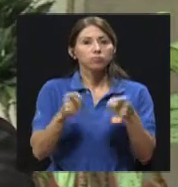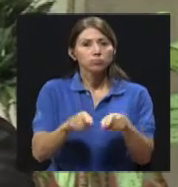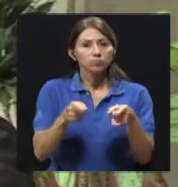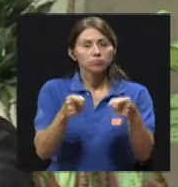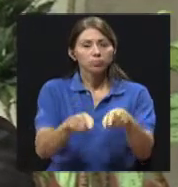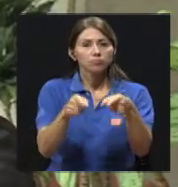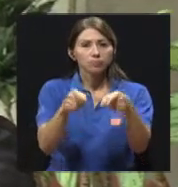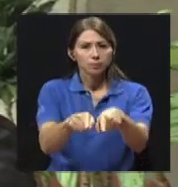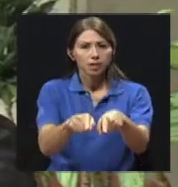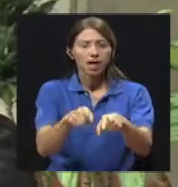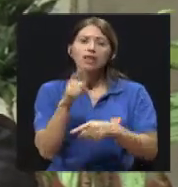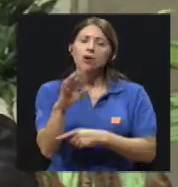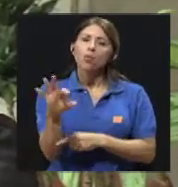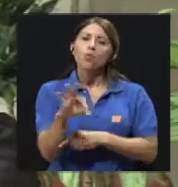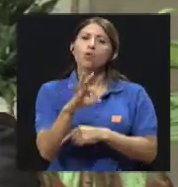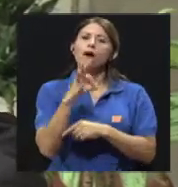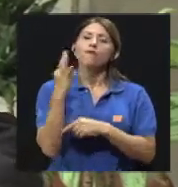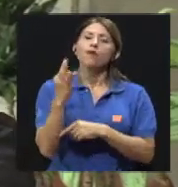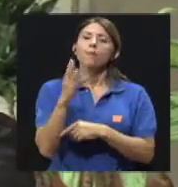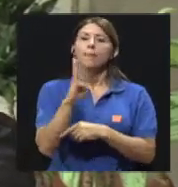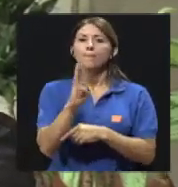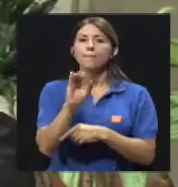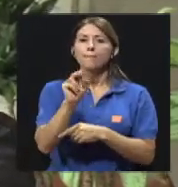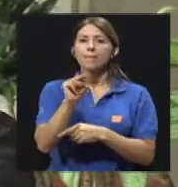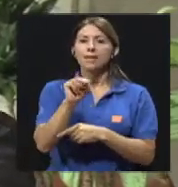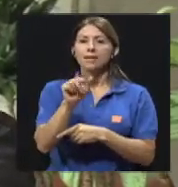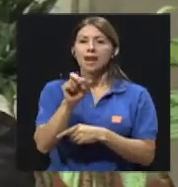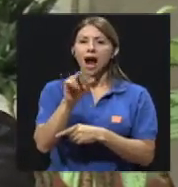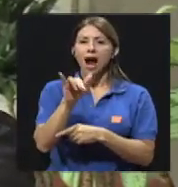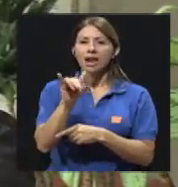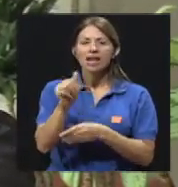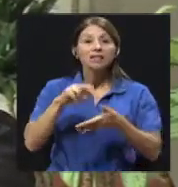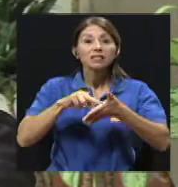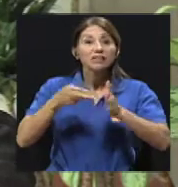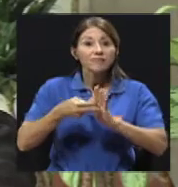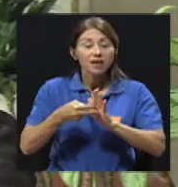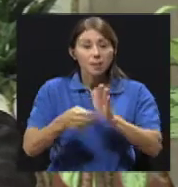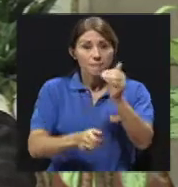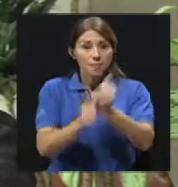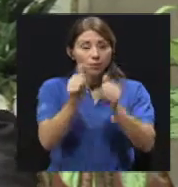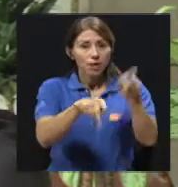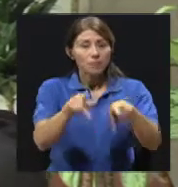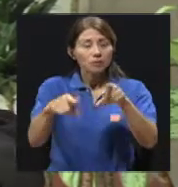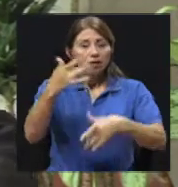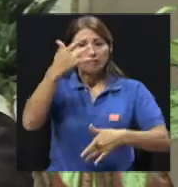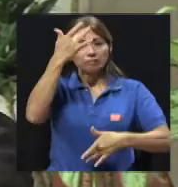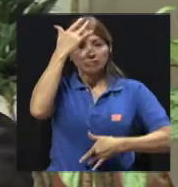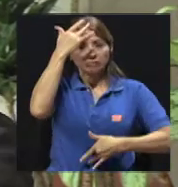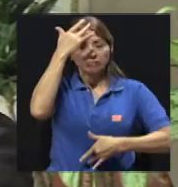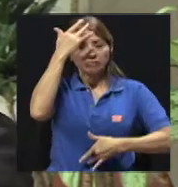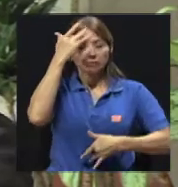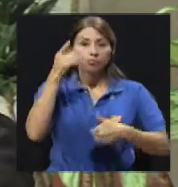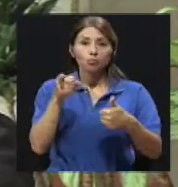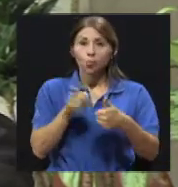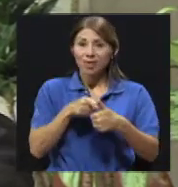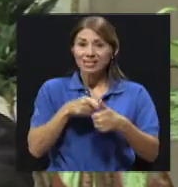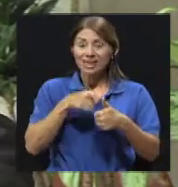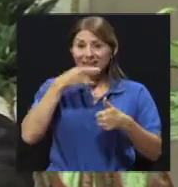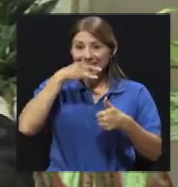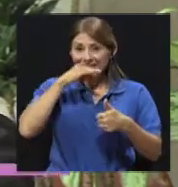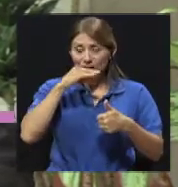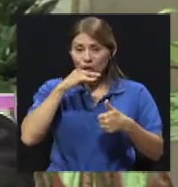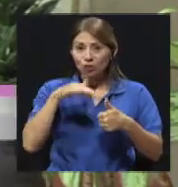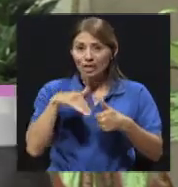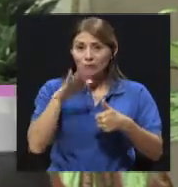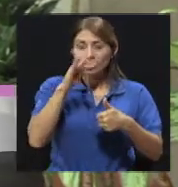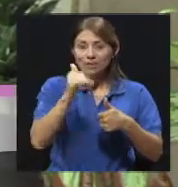forma binaria el pico de presentación. La mayoría de los pacientes con apendicitis aguda van a ser niños grandes después de los 10 años